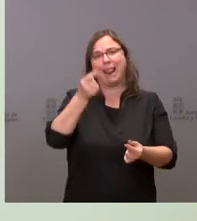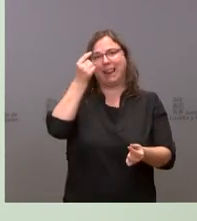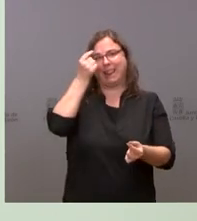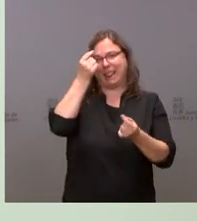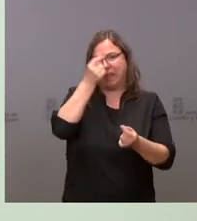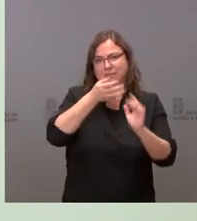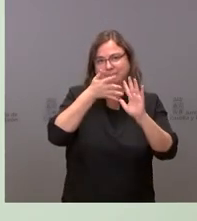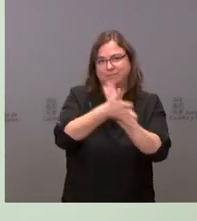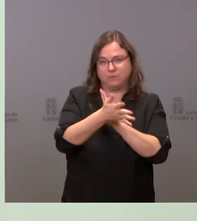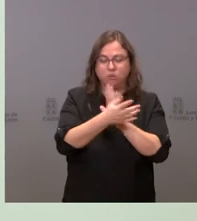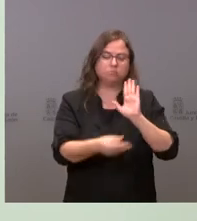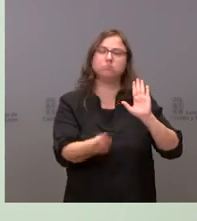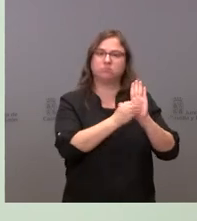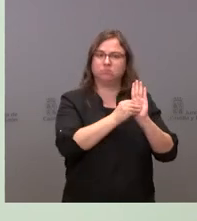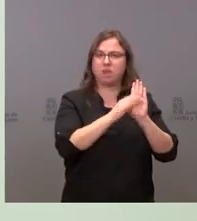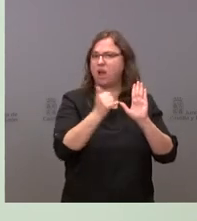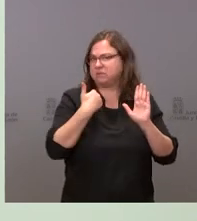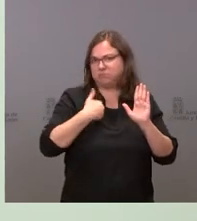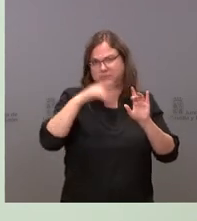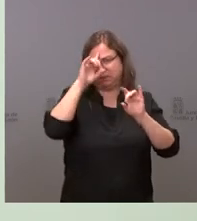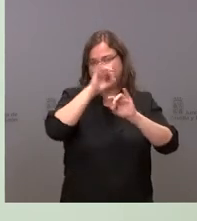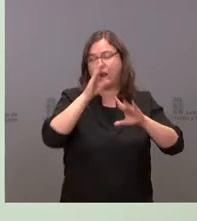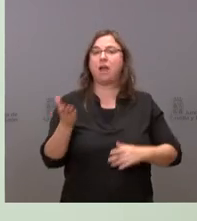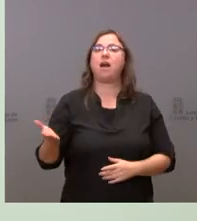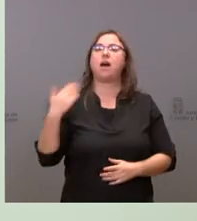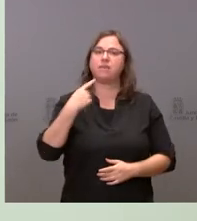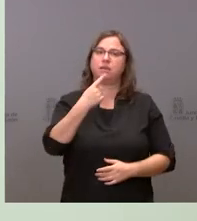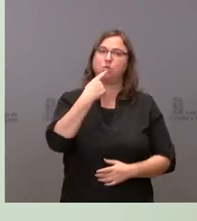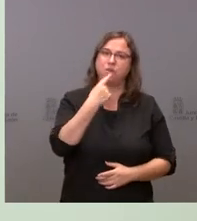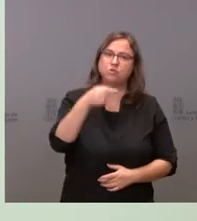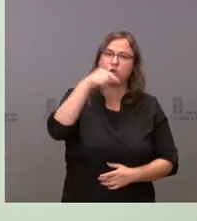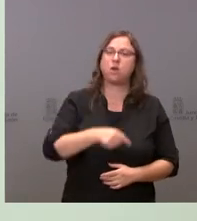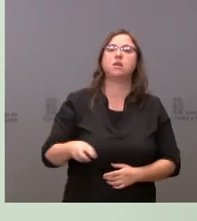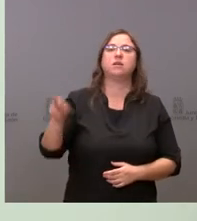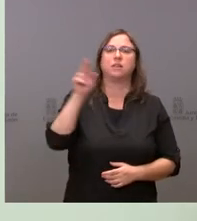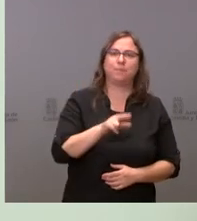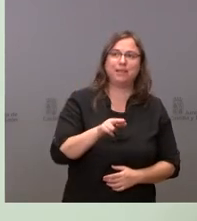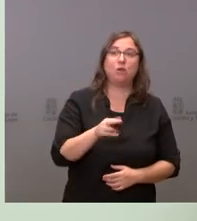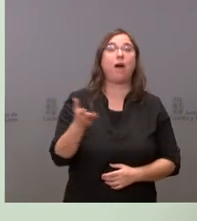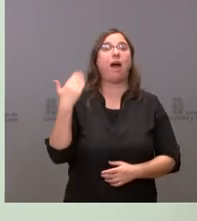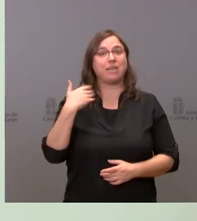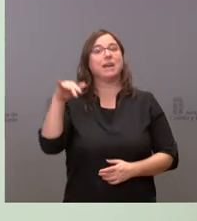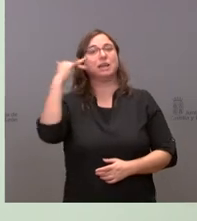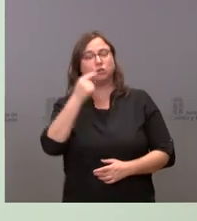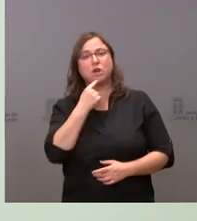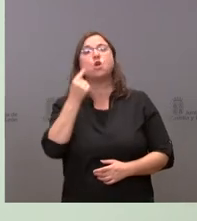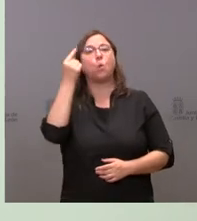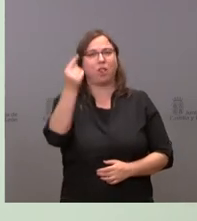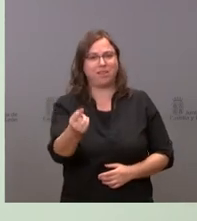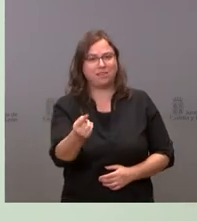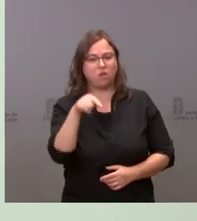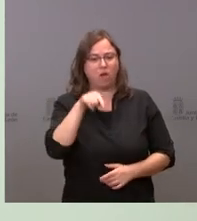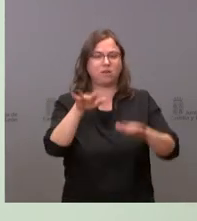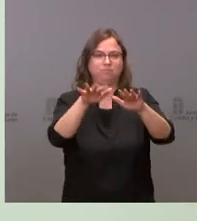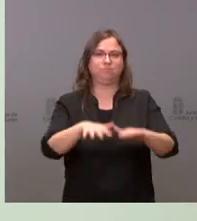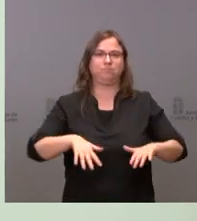que claro que está presupuestado lo dije ayer lo vuelvo a reiterar hoy lo dije ayer en Soria lo vuelvo a retirar hoy aquí en la sede